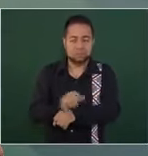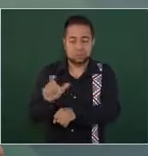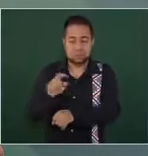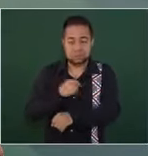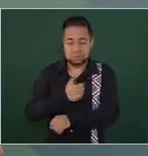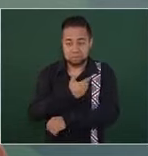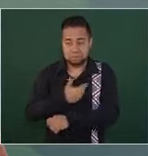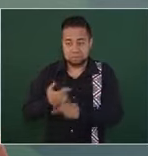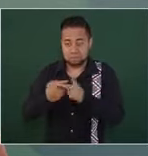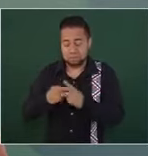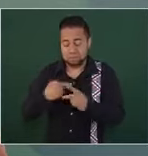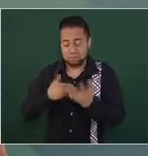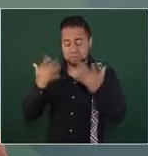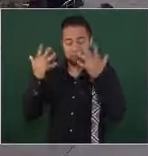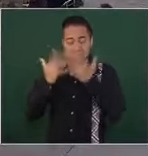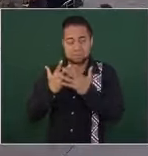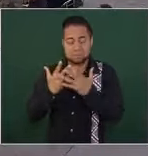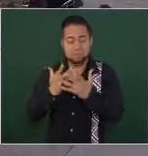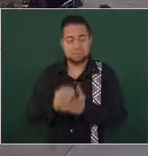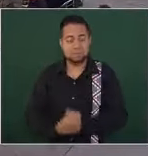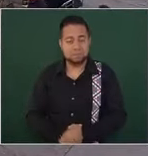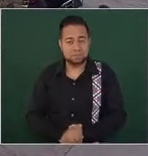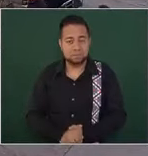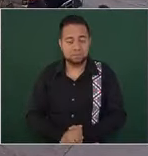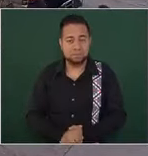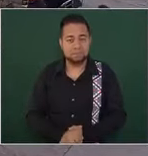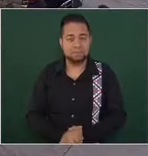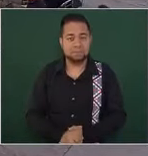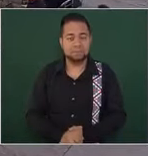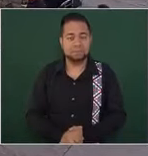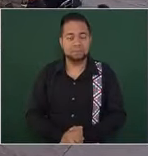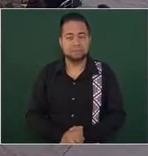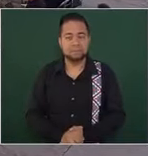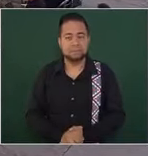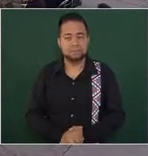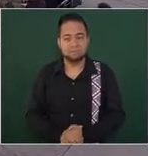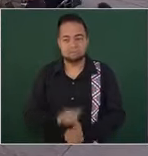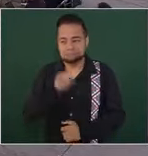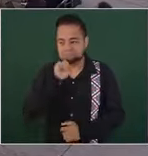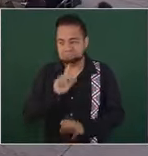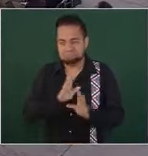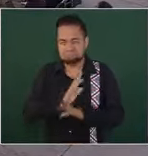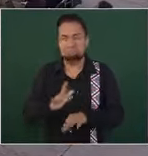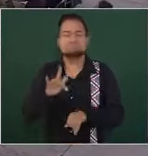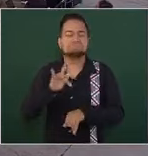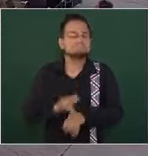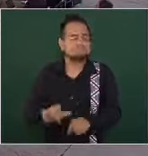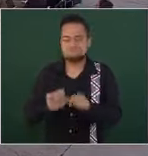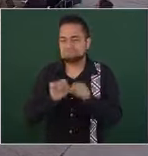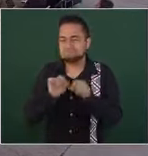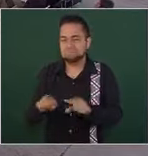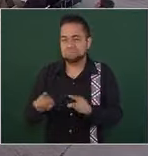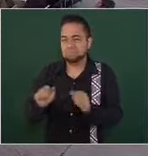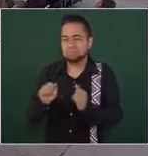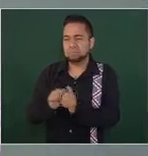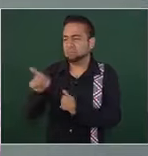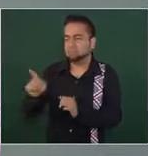algo parecido me sucedió con el Poder Judicial